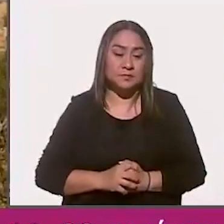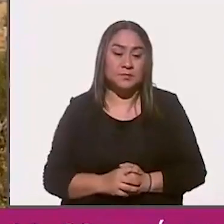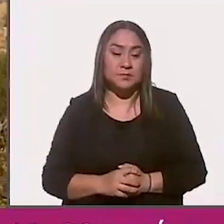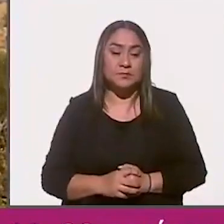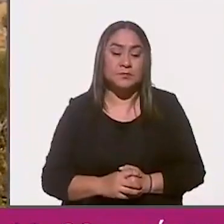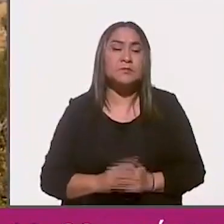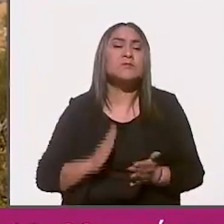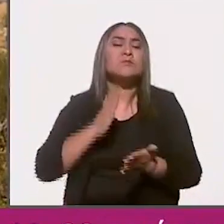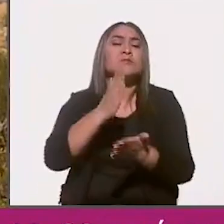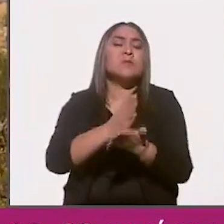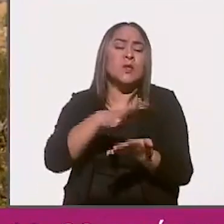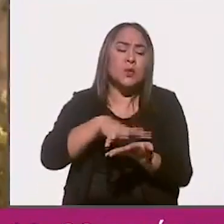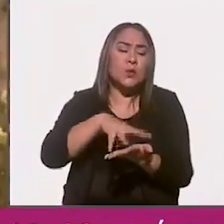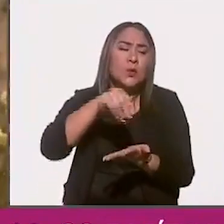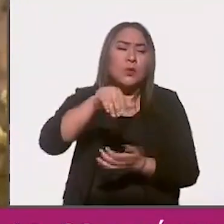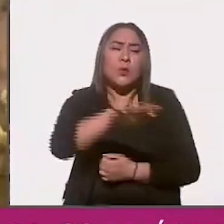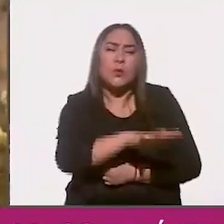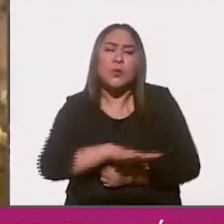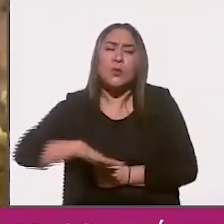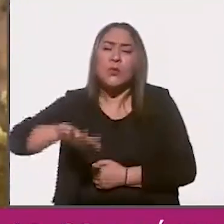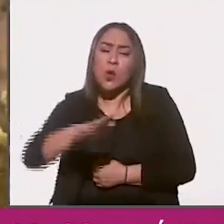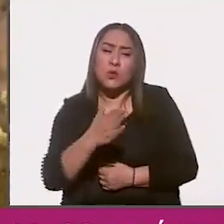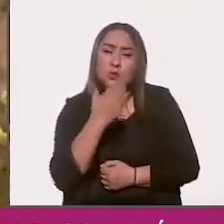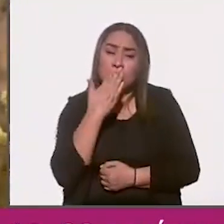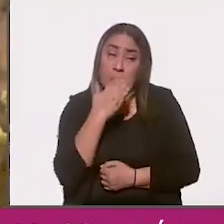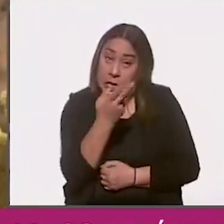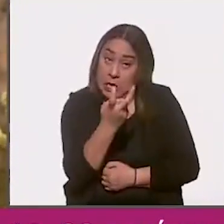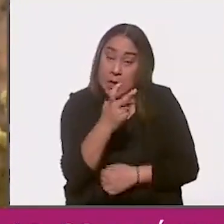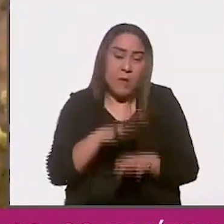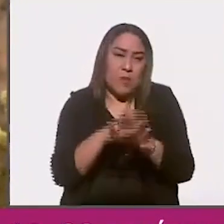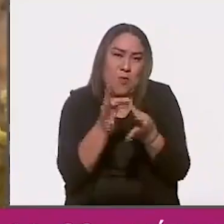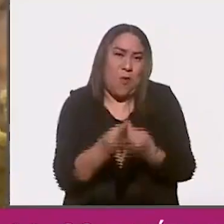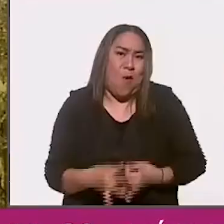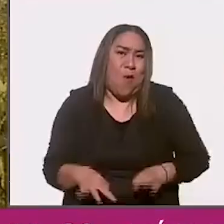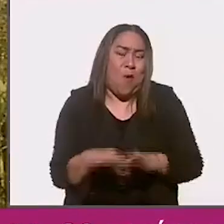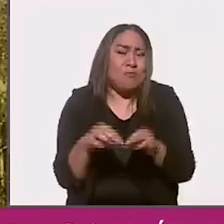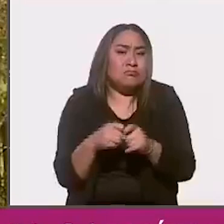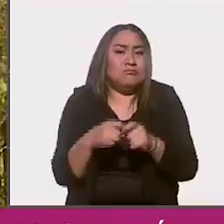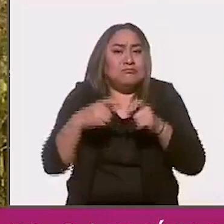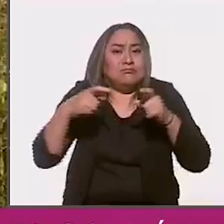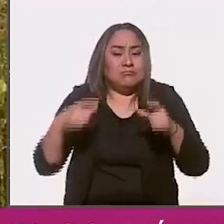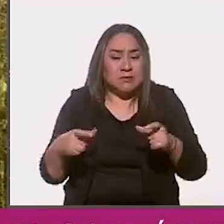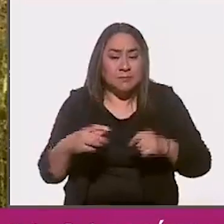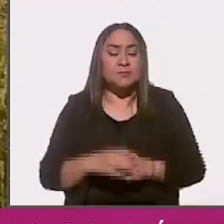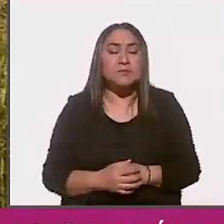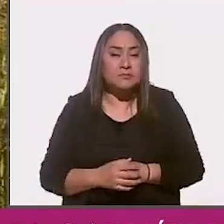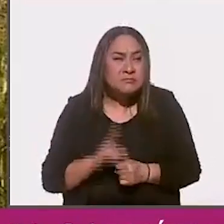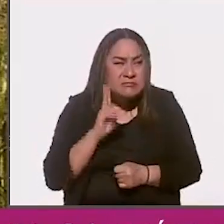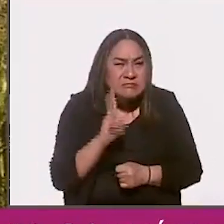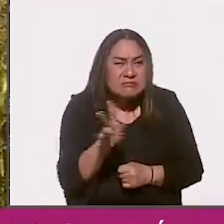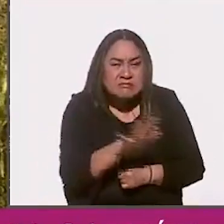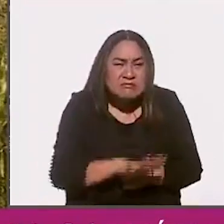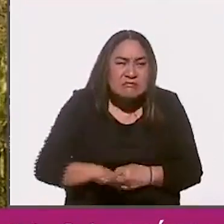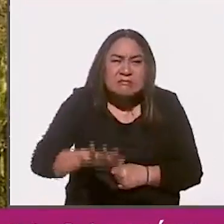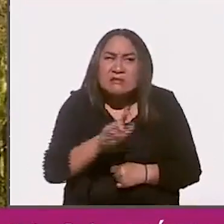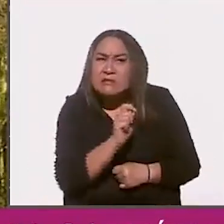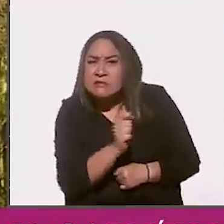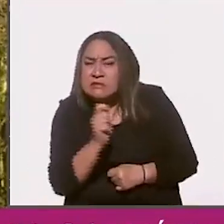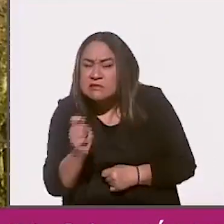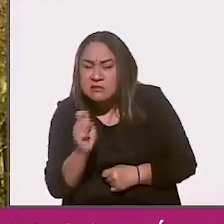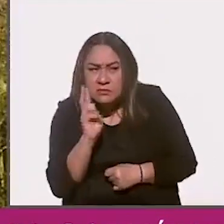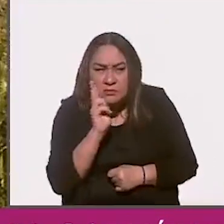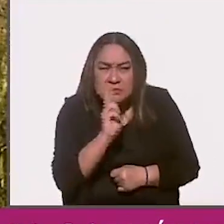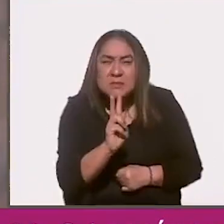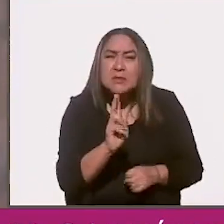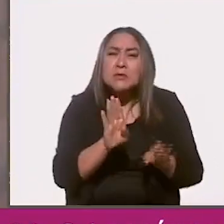Llegamos al desierto sonorense, uno de los desiertos más imponentes del país. El enigma que envuelve este lugar radica en que la vida